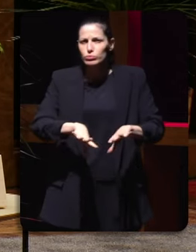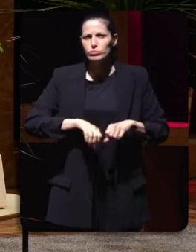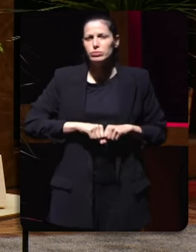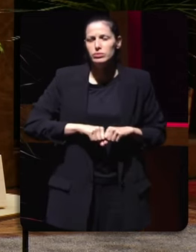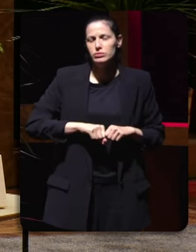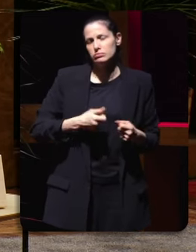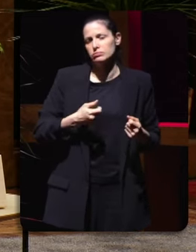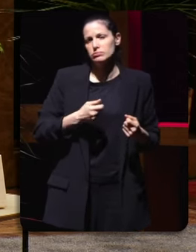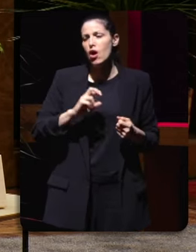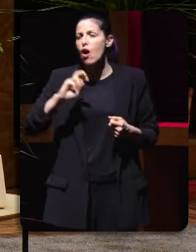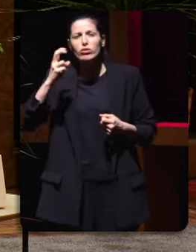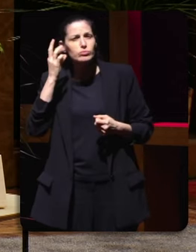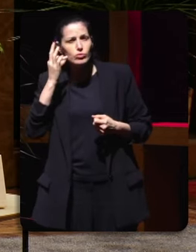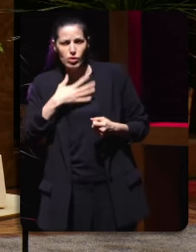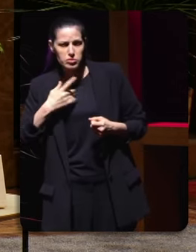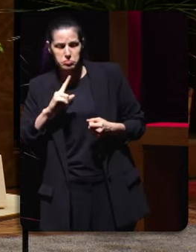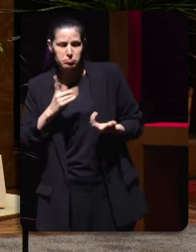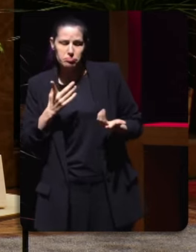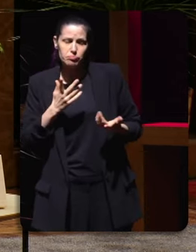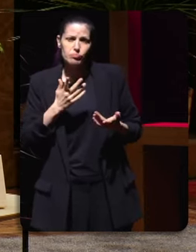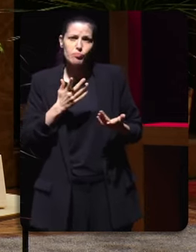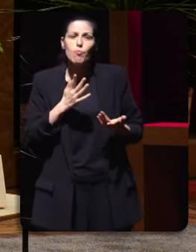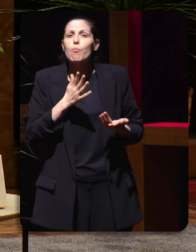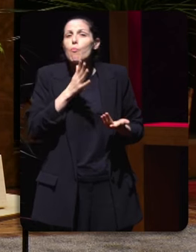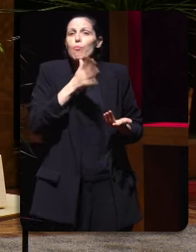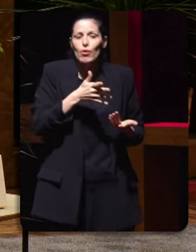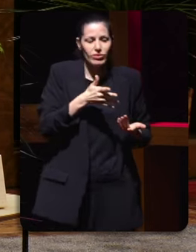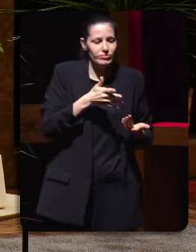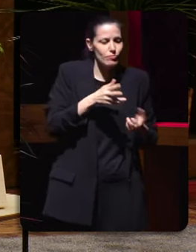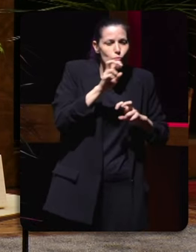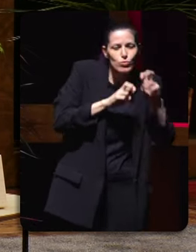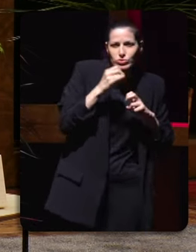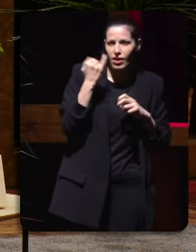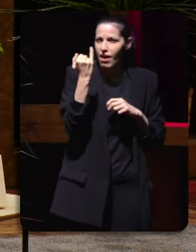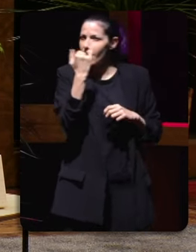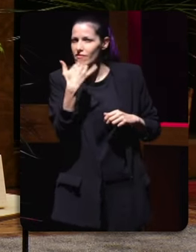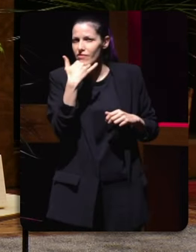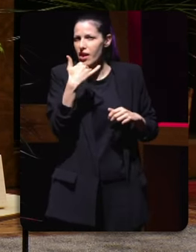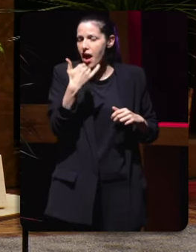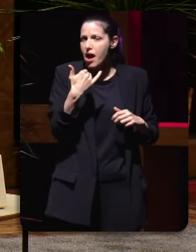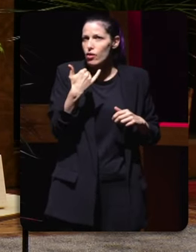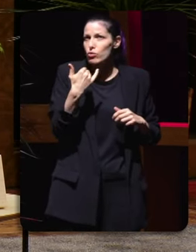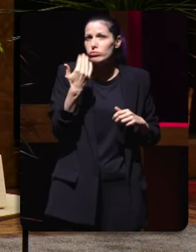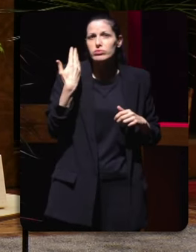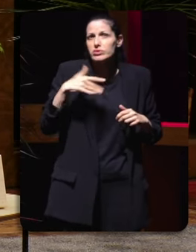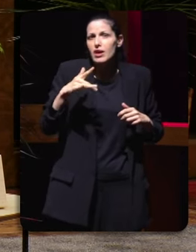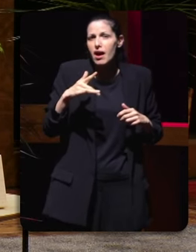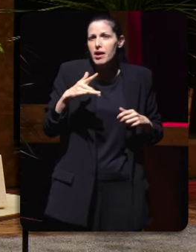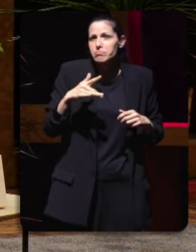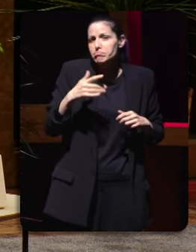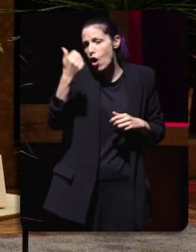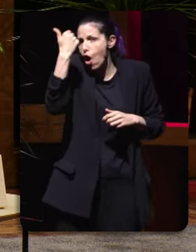van a buscar a un xefe van a buscar a un home dan por feito que o xefe é un home